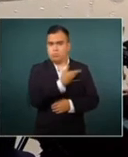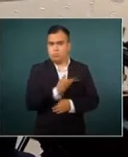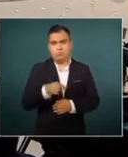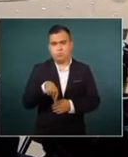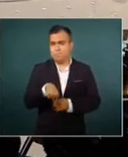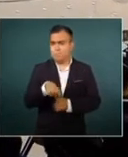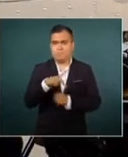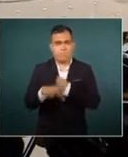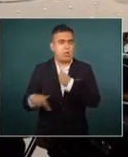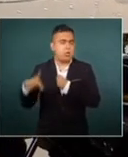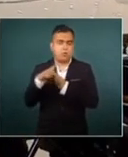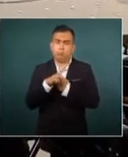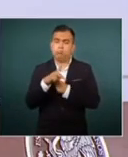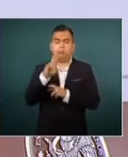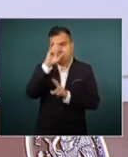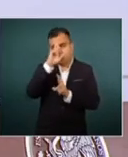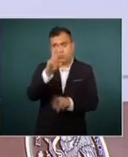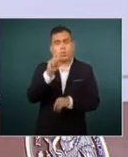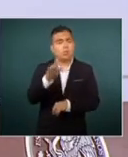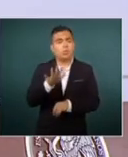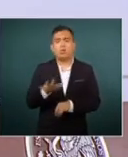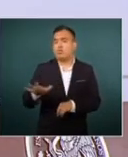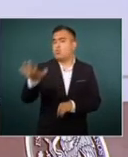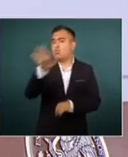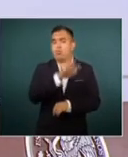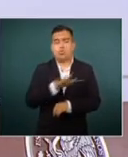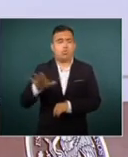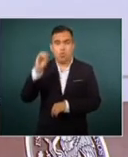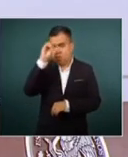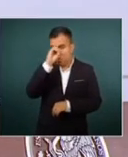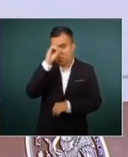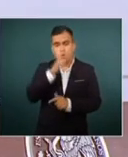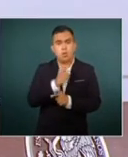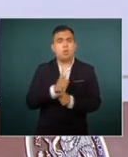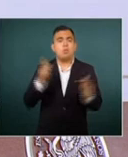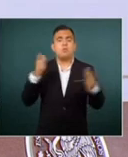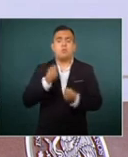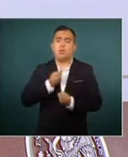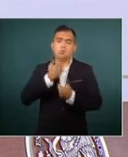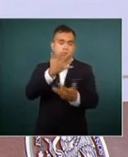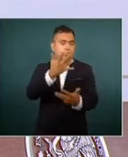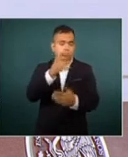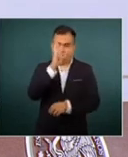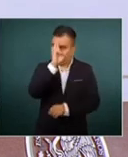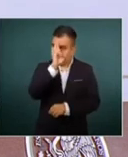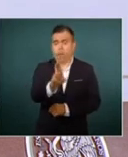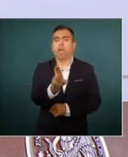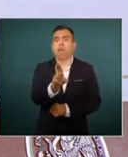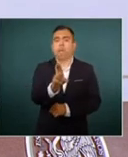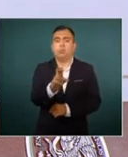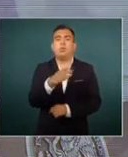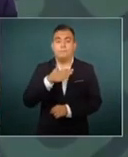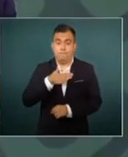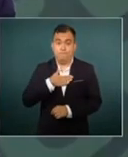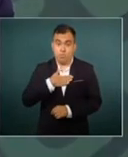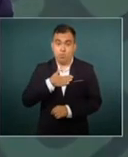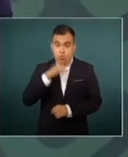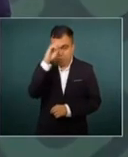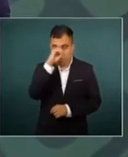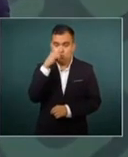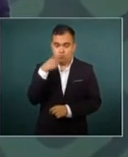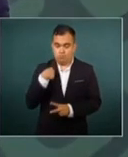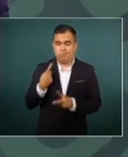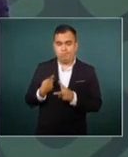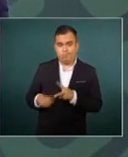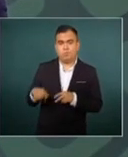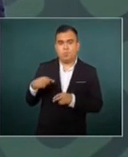país se respeta la libertad de todos de expresar sus opiniones mi visión la expliqué en mi intervención inicial